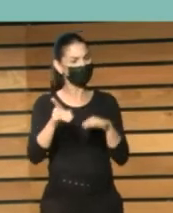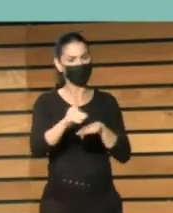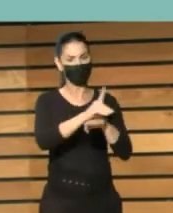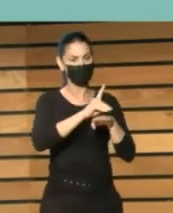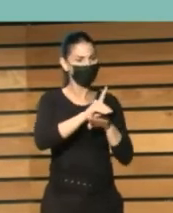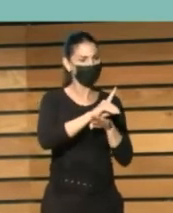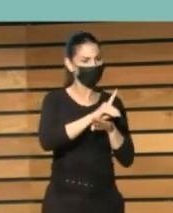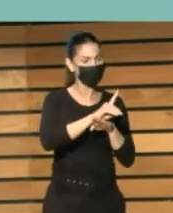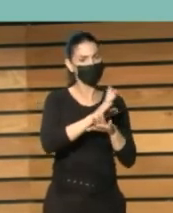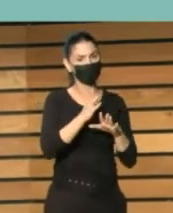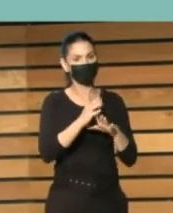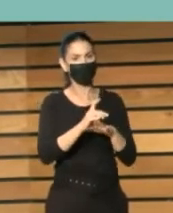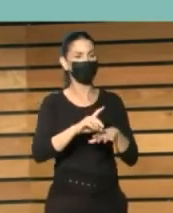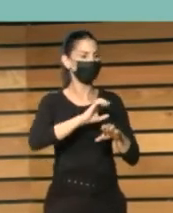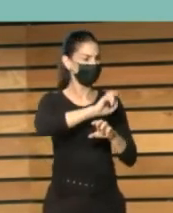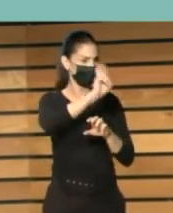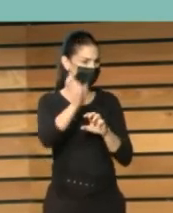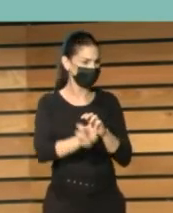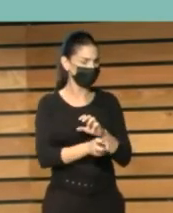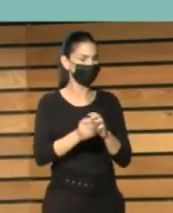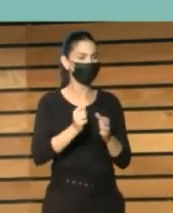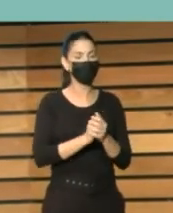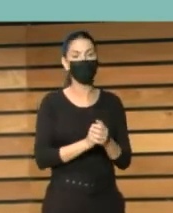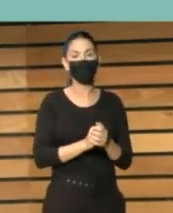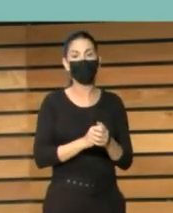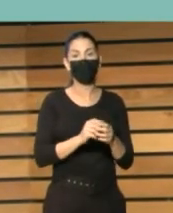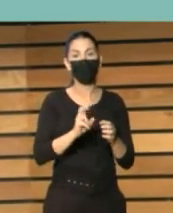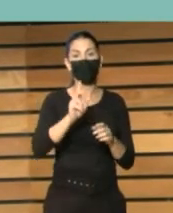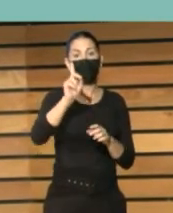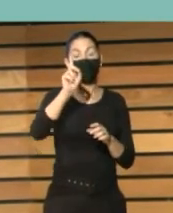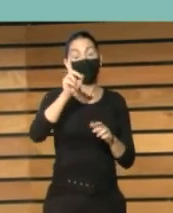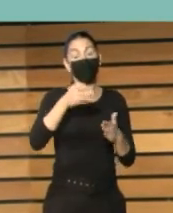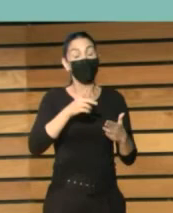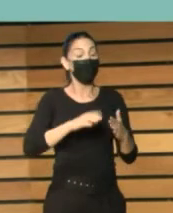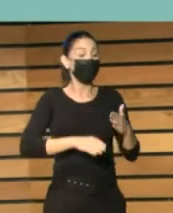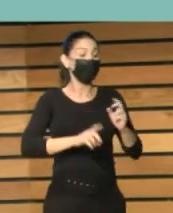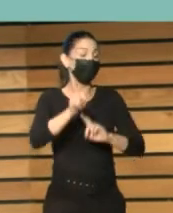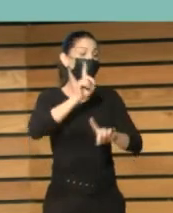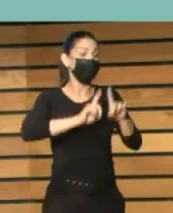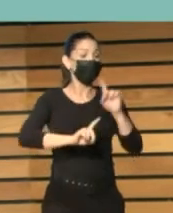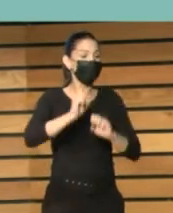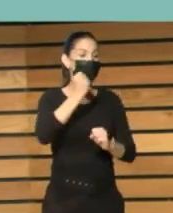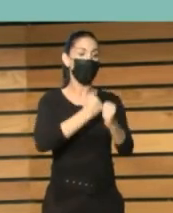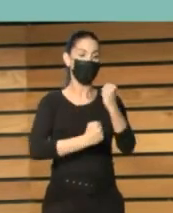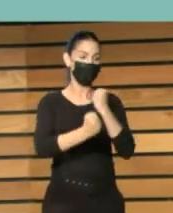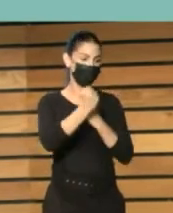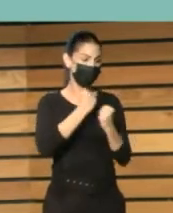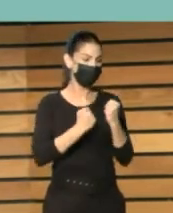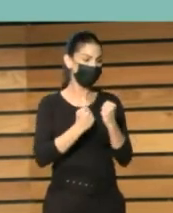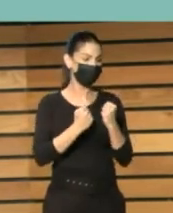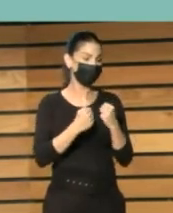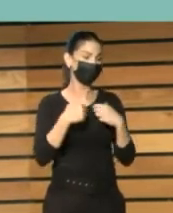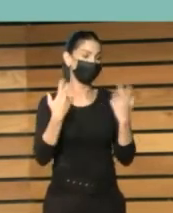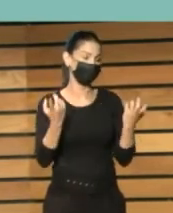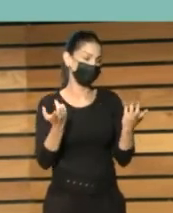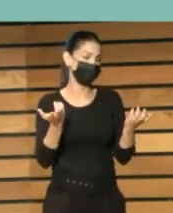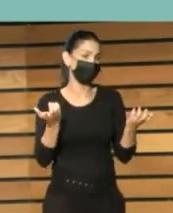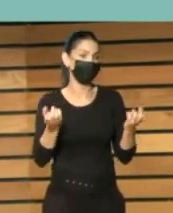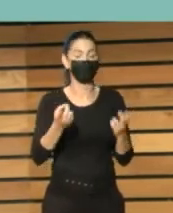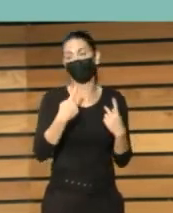complejo, etc. Más complicados pueden ser los obstáculos económicos, de los que no hace falta